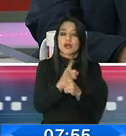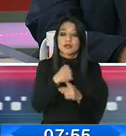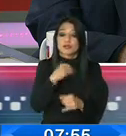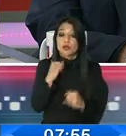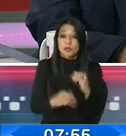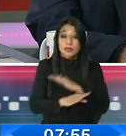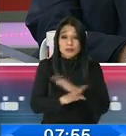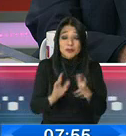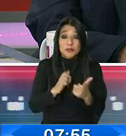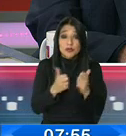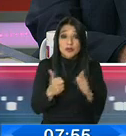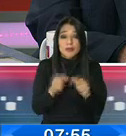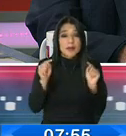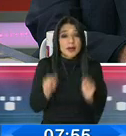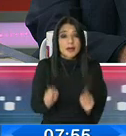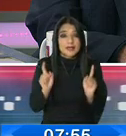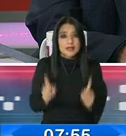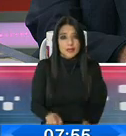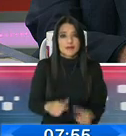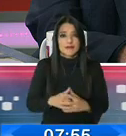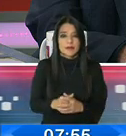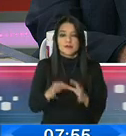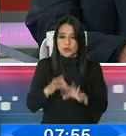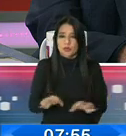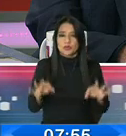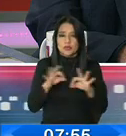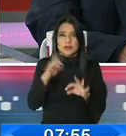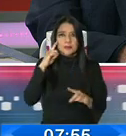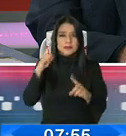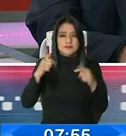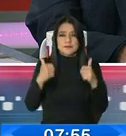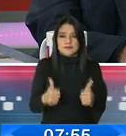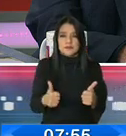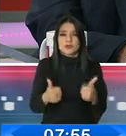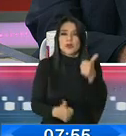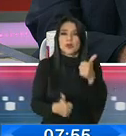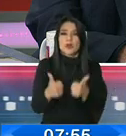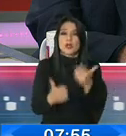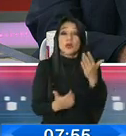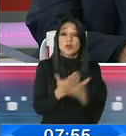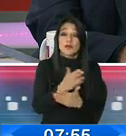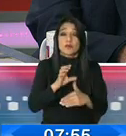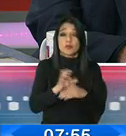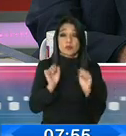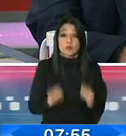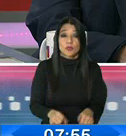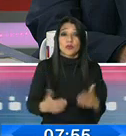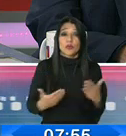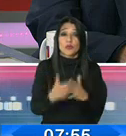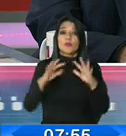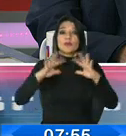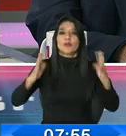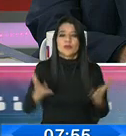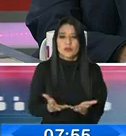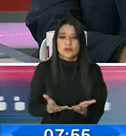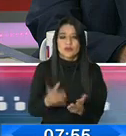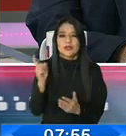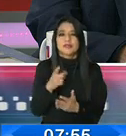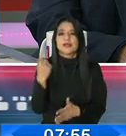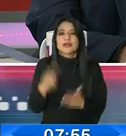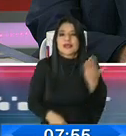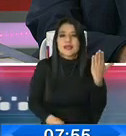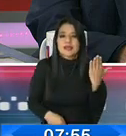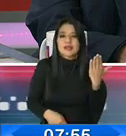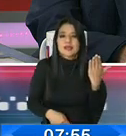final del Tudel está allí. Tenemos que creer, tenemos que pensar cuál es este nuevo Ecuador, el nuevo mundo que necesita